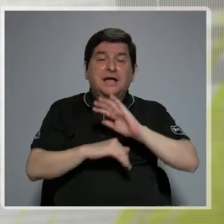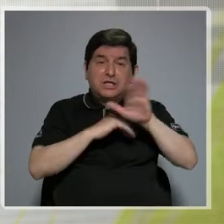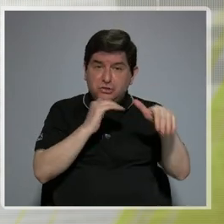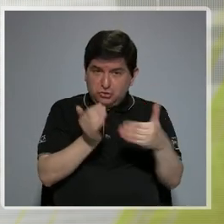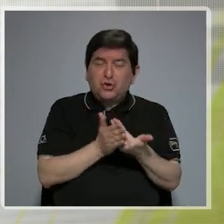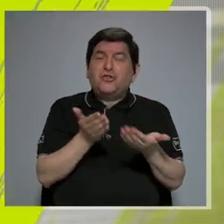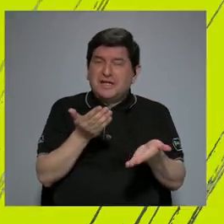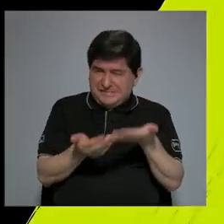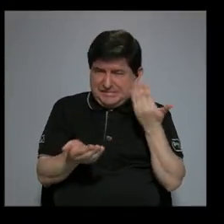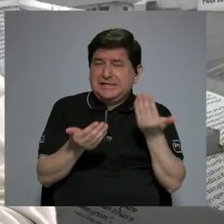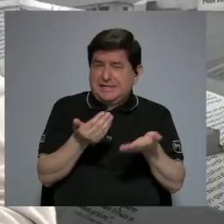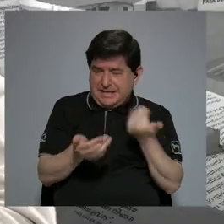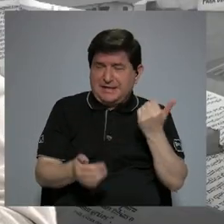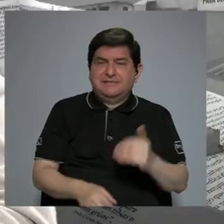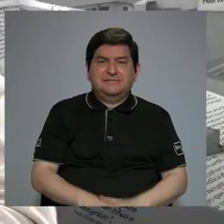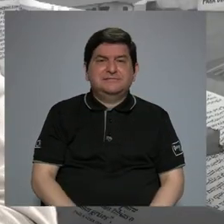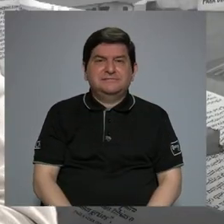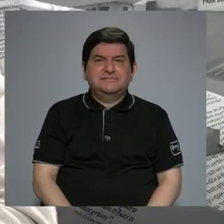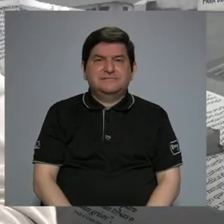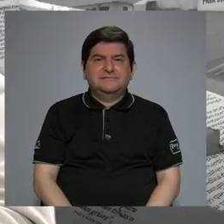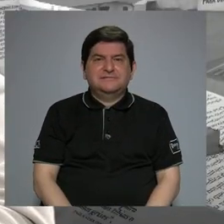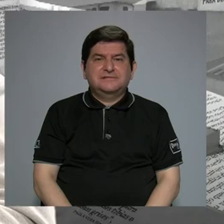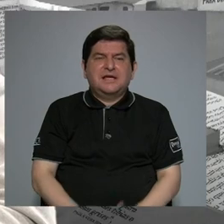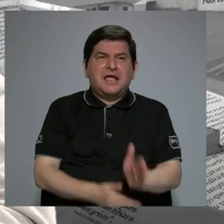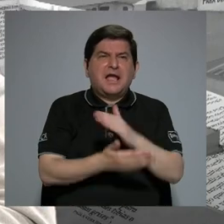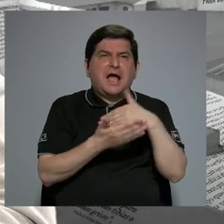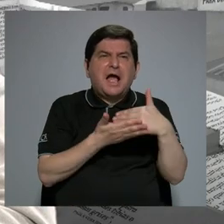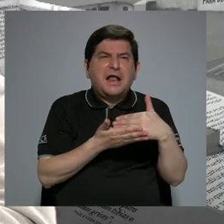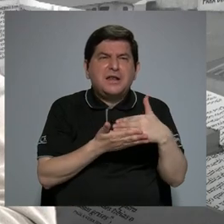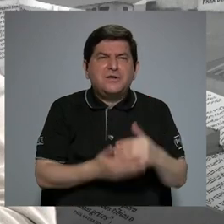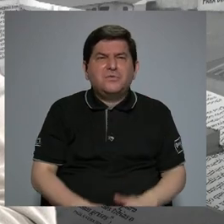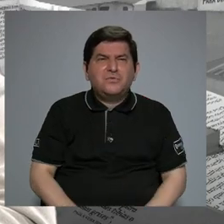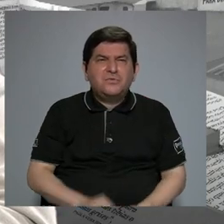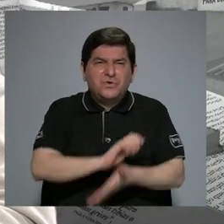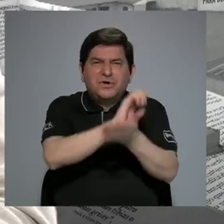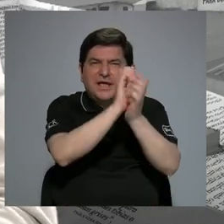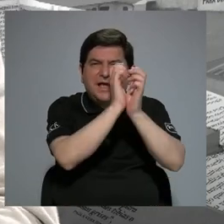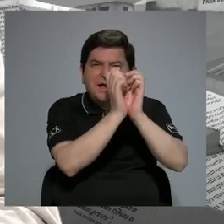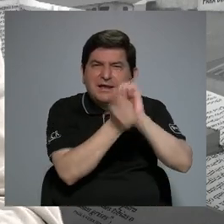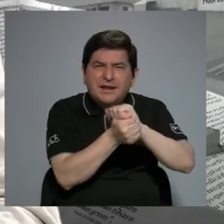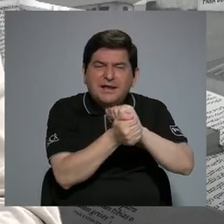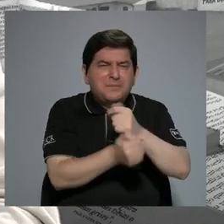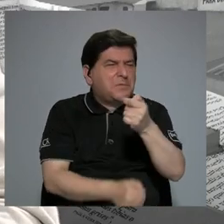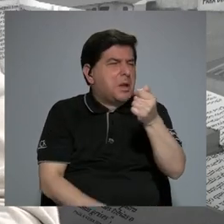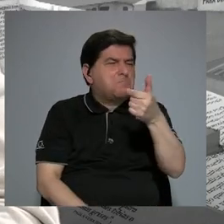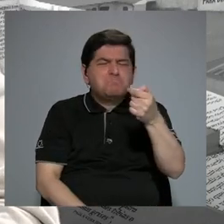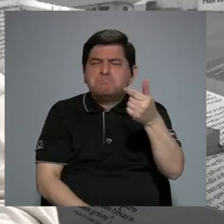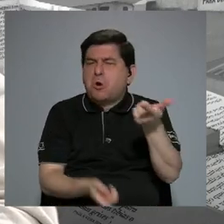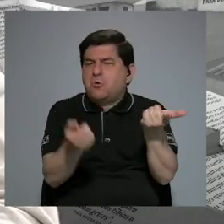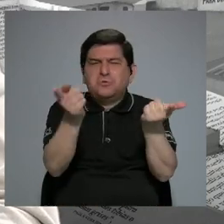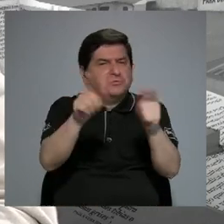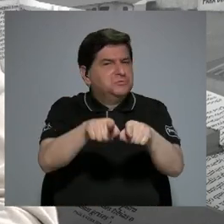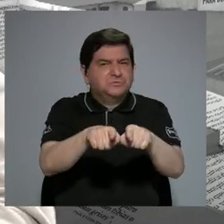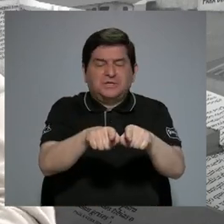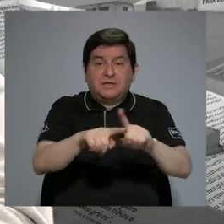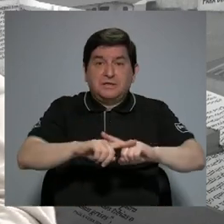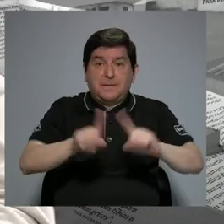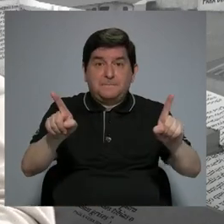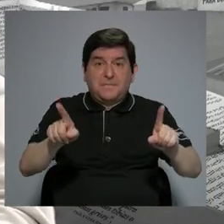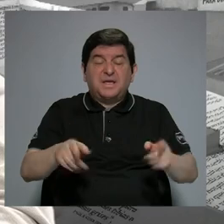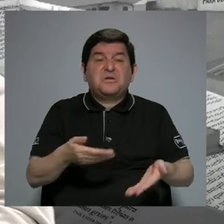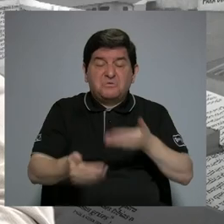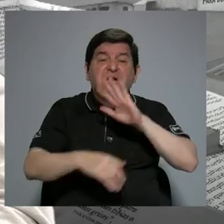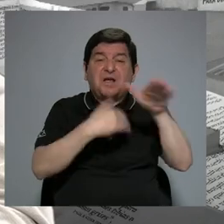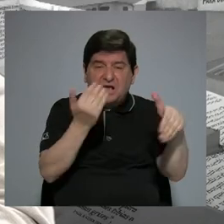todas, porque hay algunos tejidos en donde la transformación es bastante poco probable, pero prácticamente